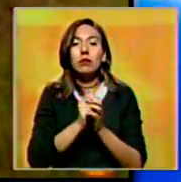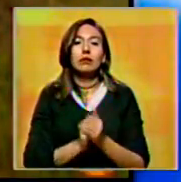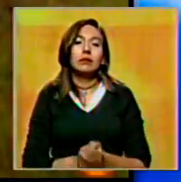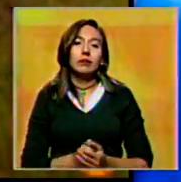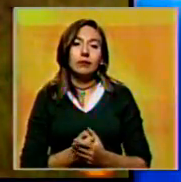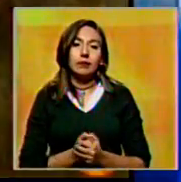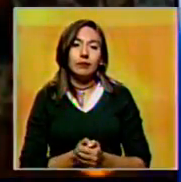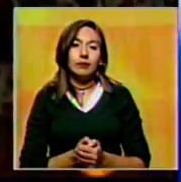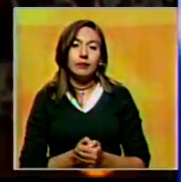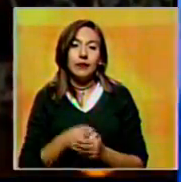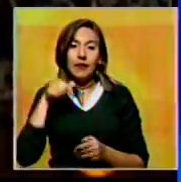el estado Apure.